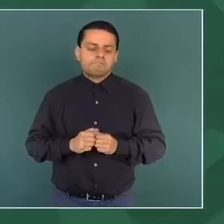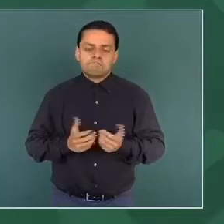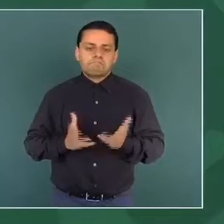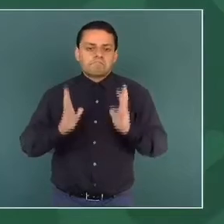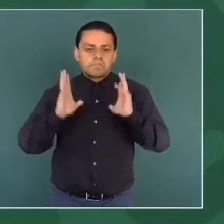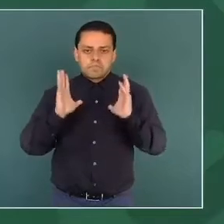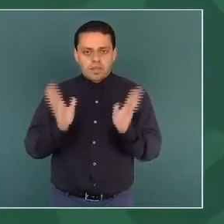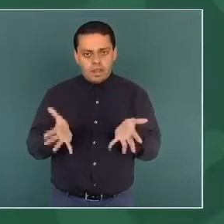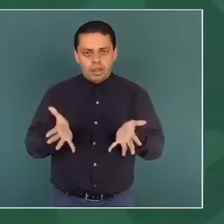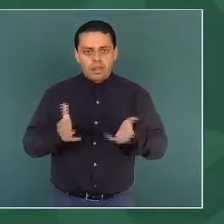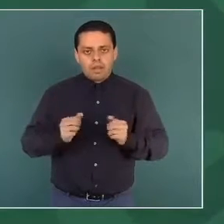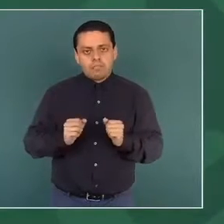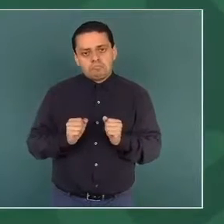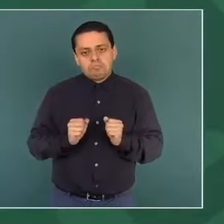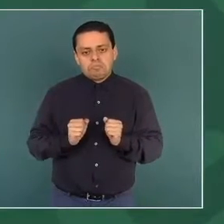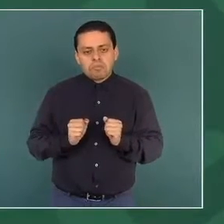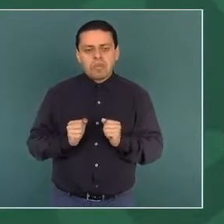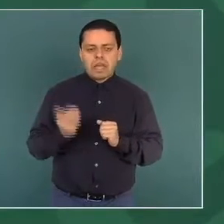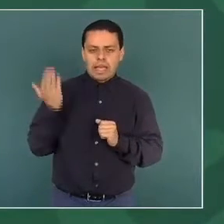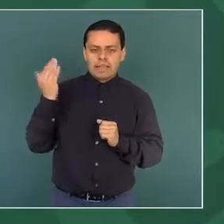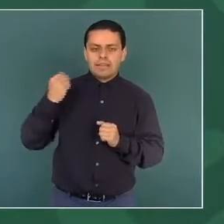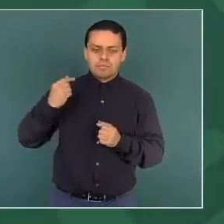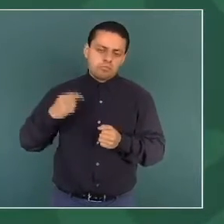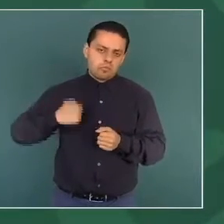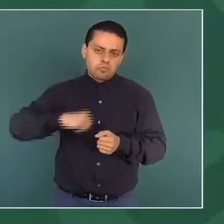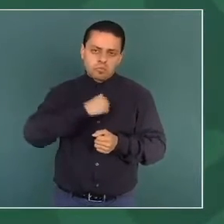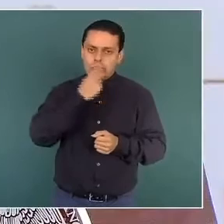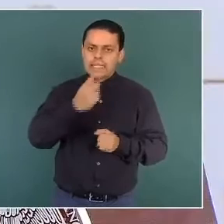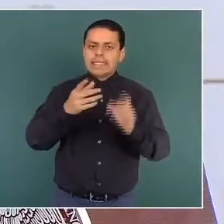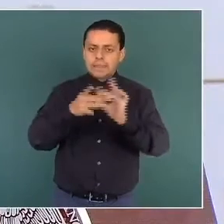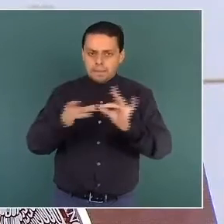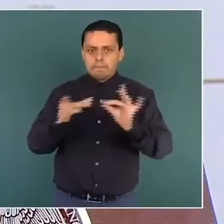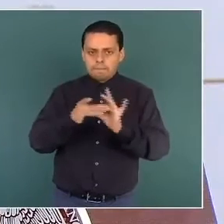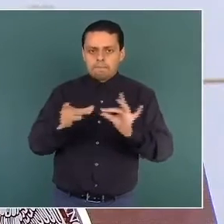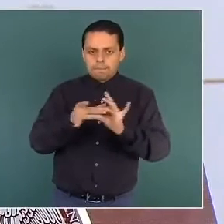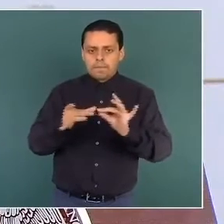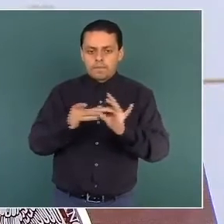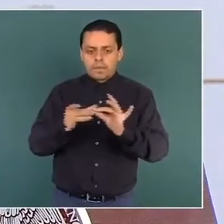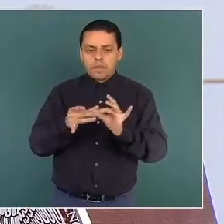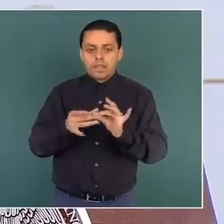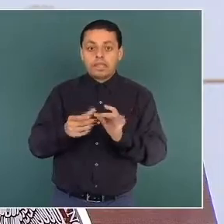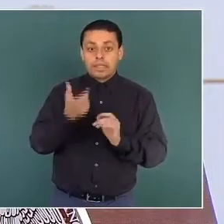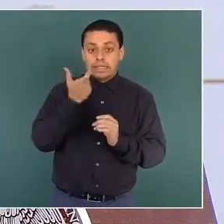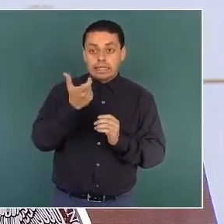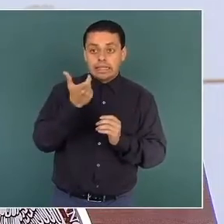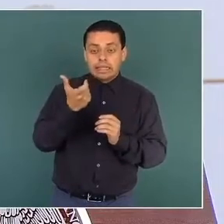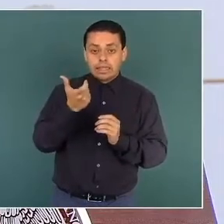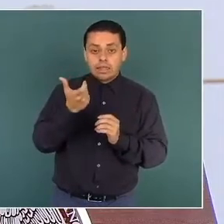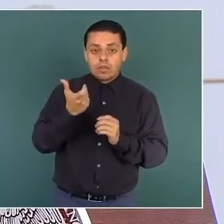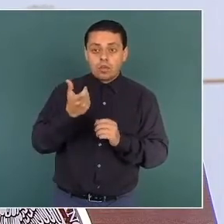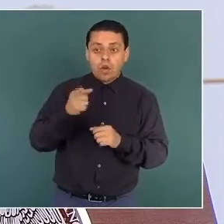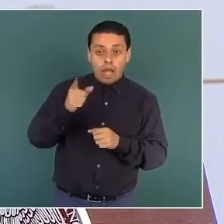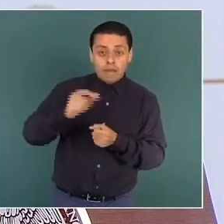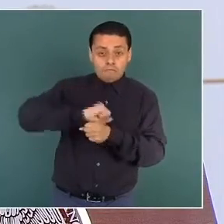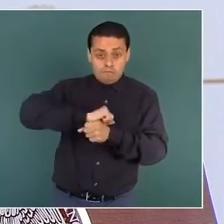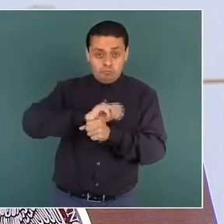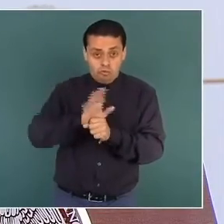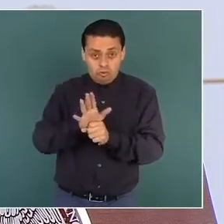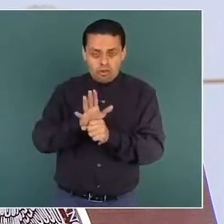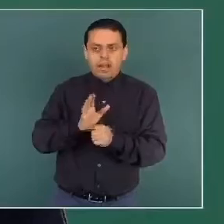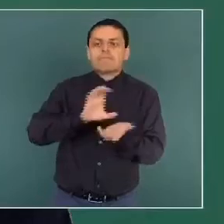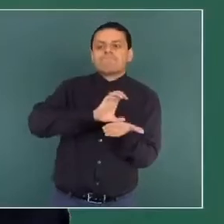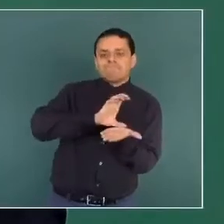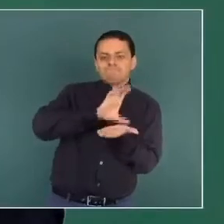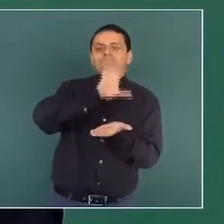como hemos venido diciendo, se les adelantó esta pensión hasta el